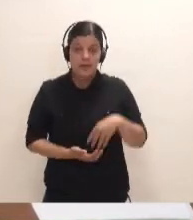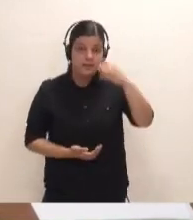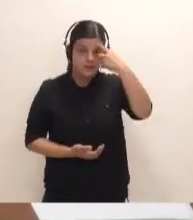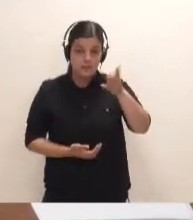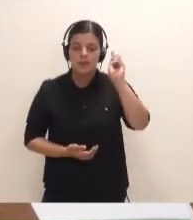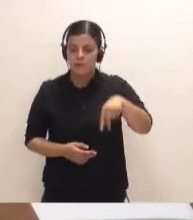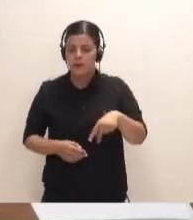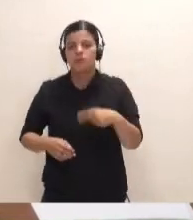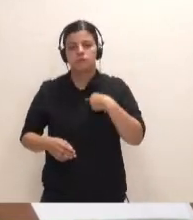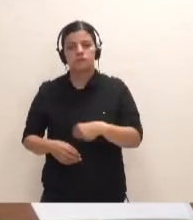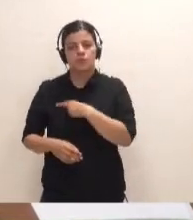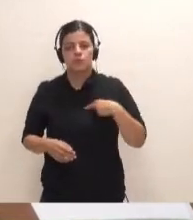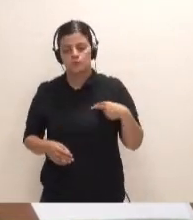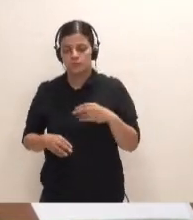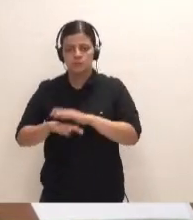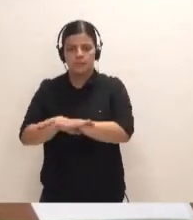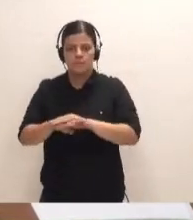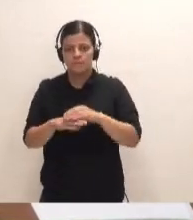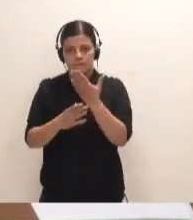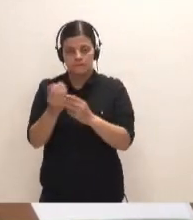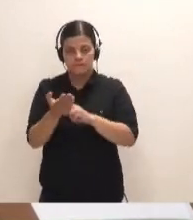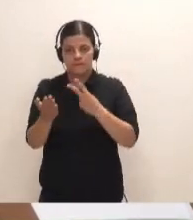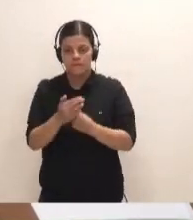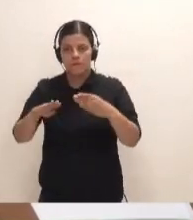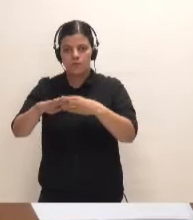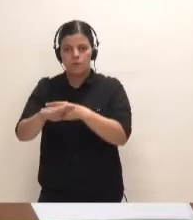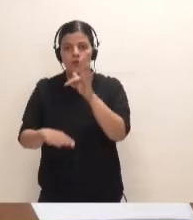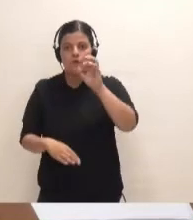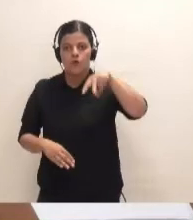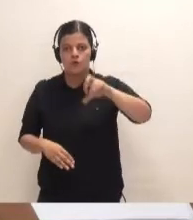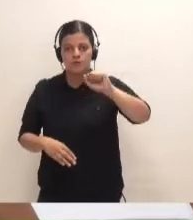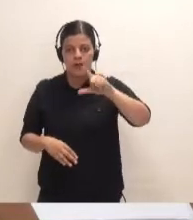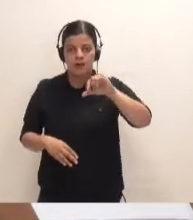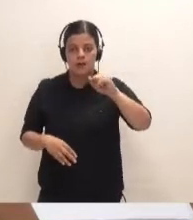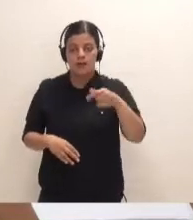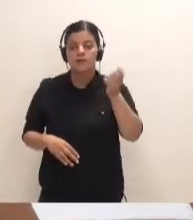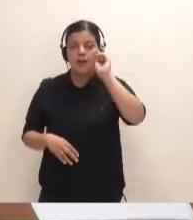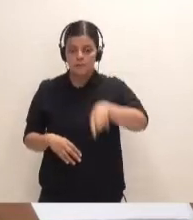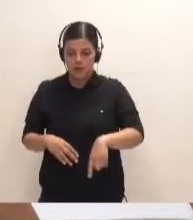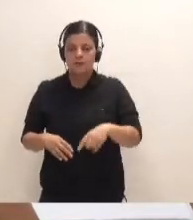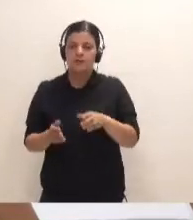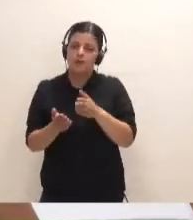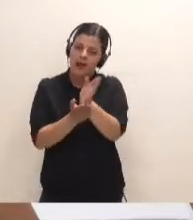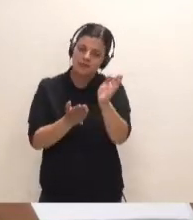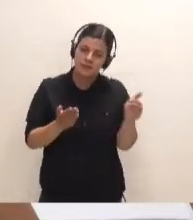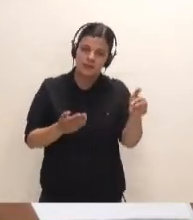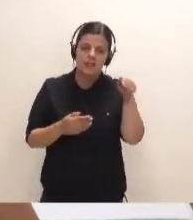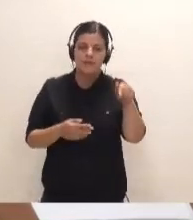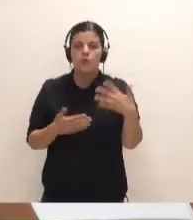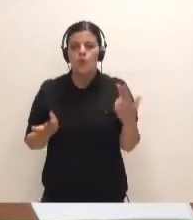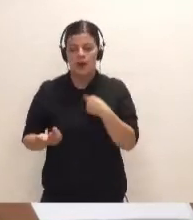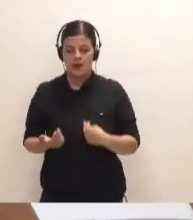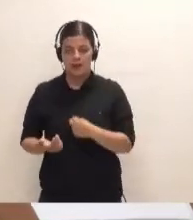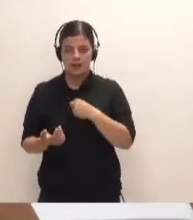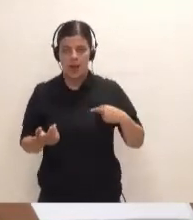posibilidad de construcción del puerto de Fonsalía, que tengan en cuenta el hacerlo en la alternativa del puerto de los